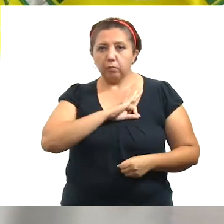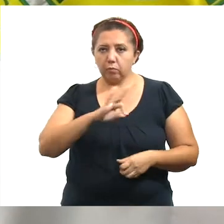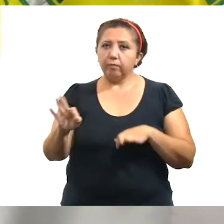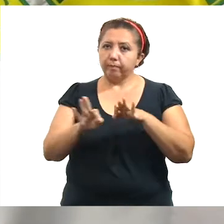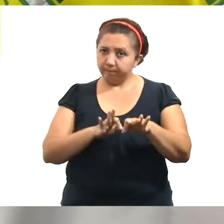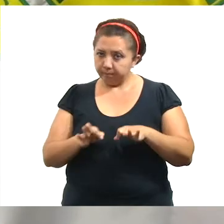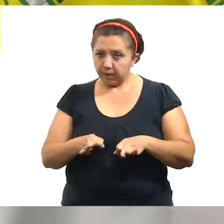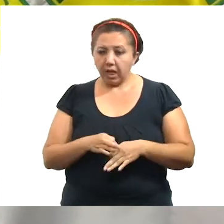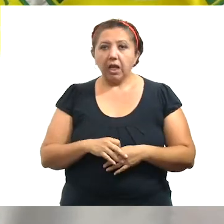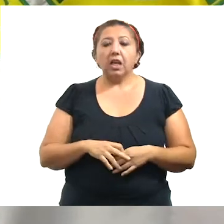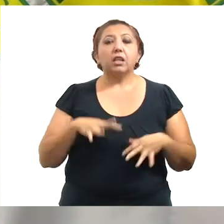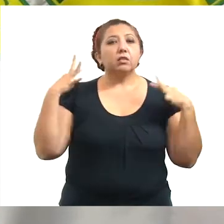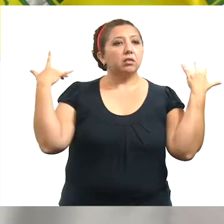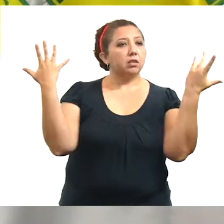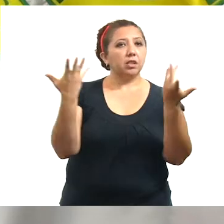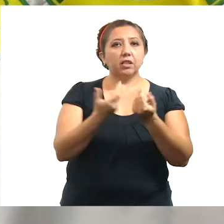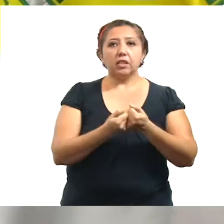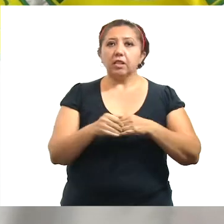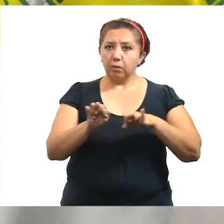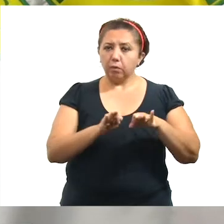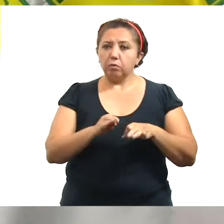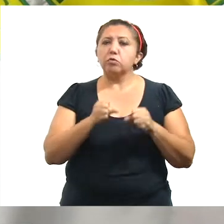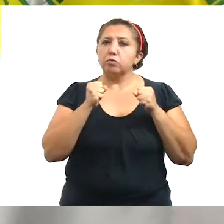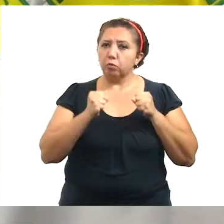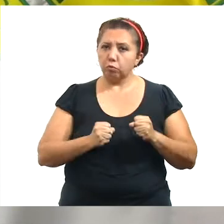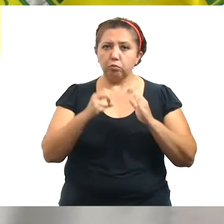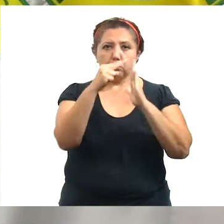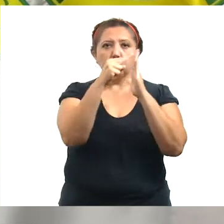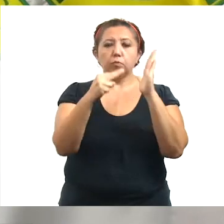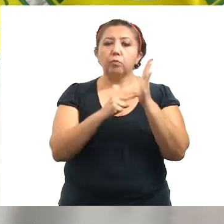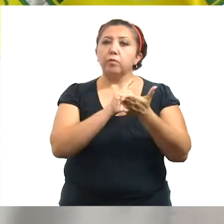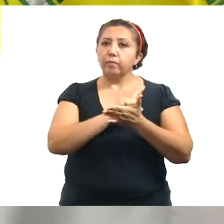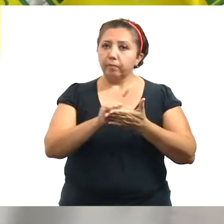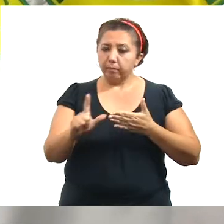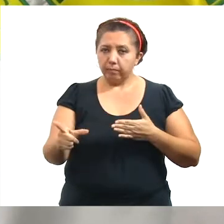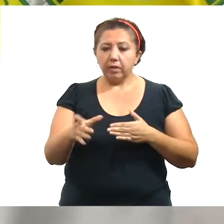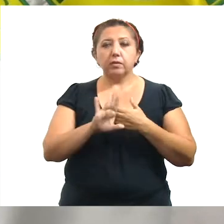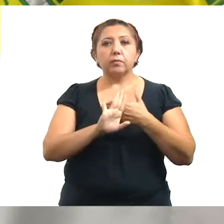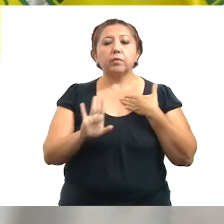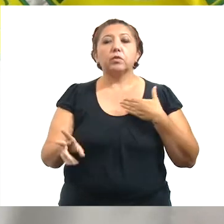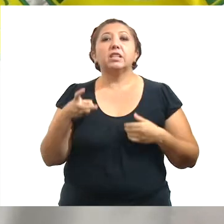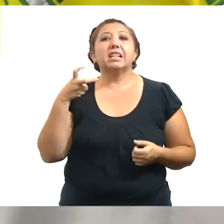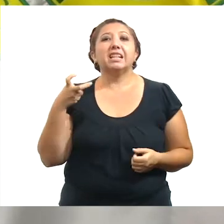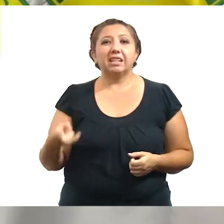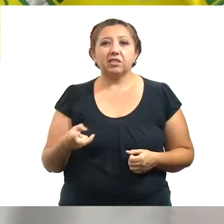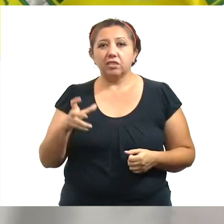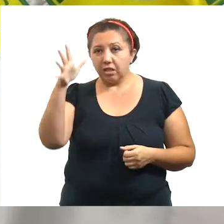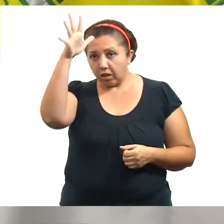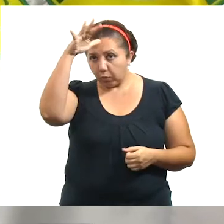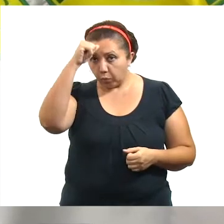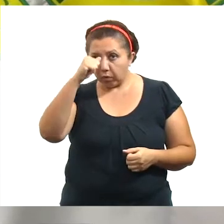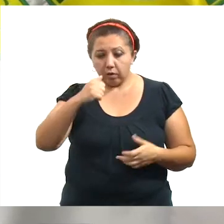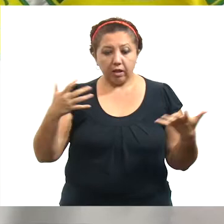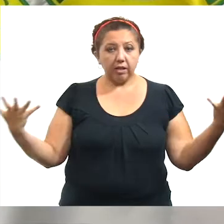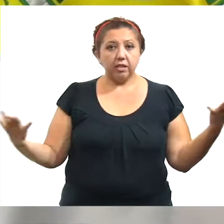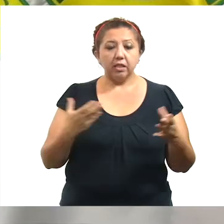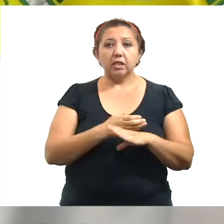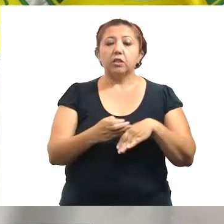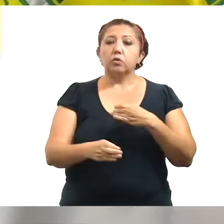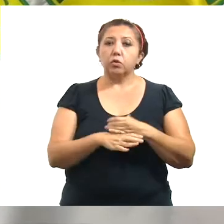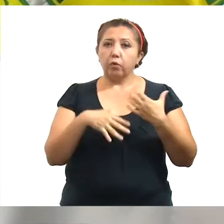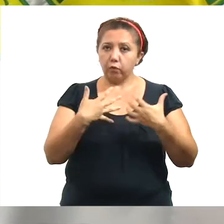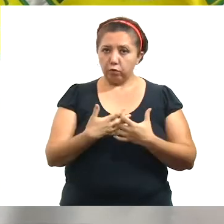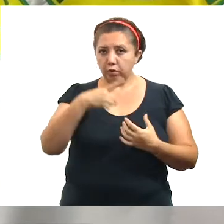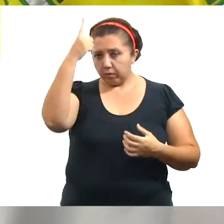ingreso y que los entornos laborales sean seguros, con protocolos de higiene y prevención. De eso se trata este acuerdo, de hacer que las cosas